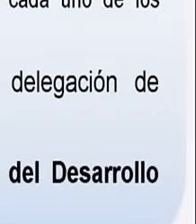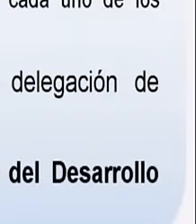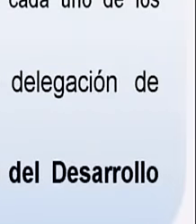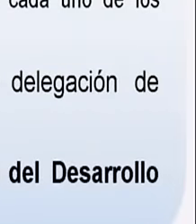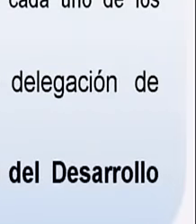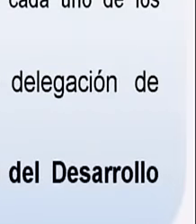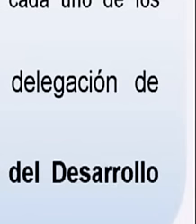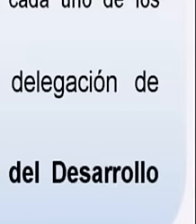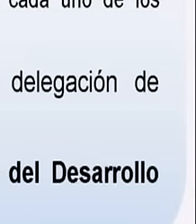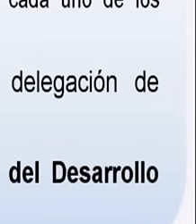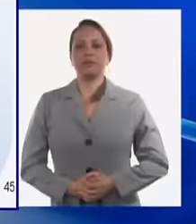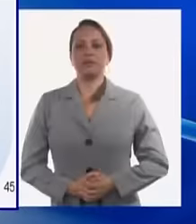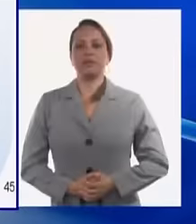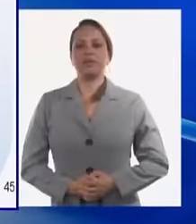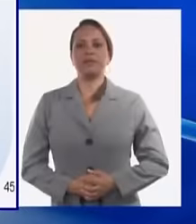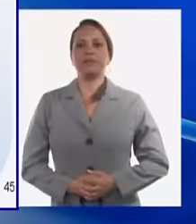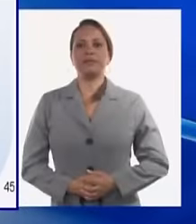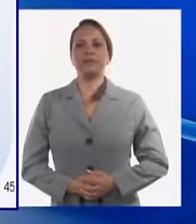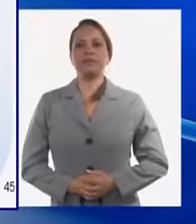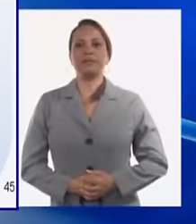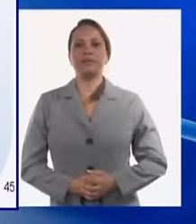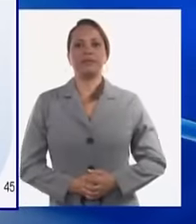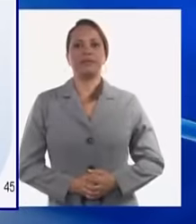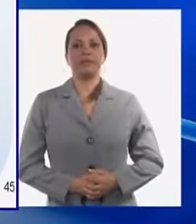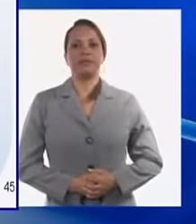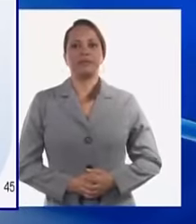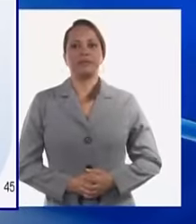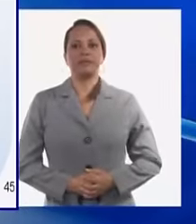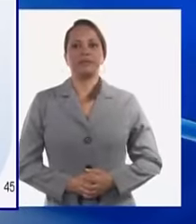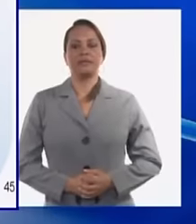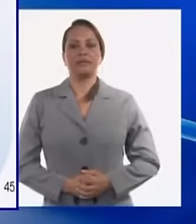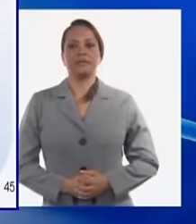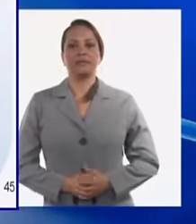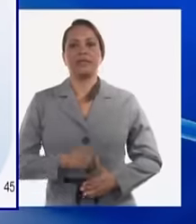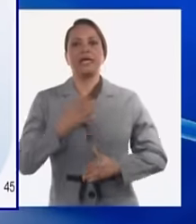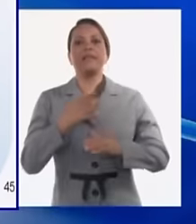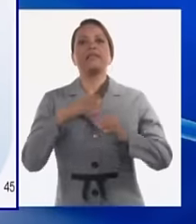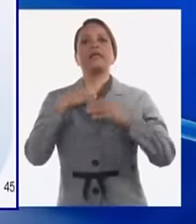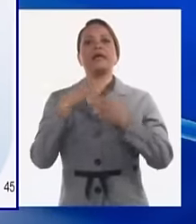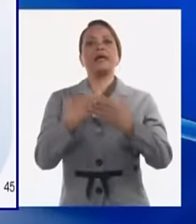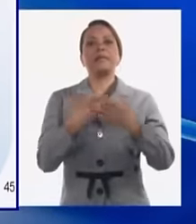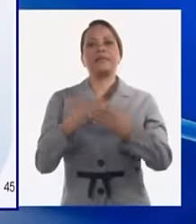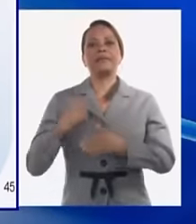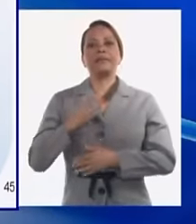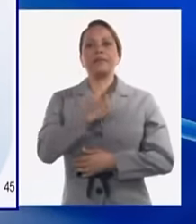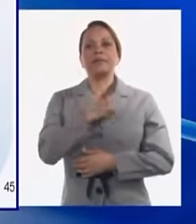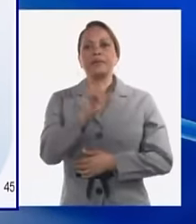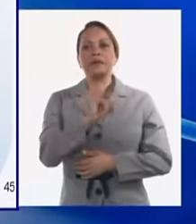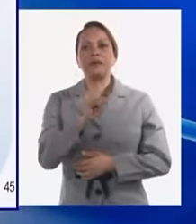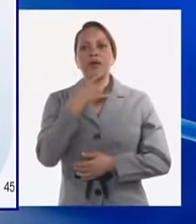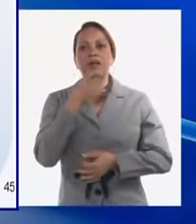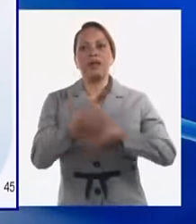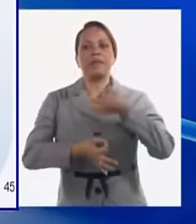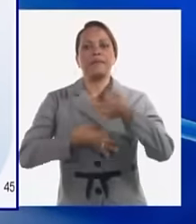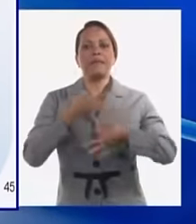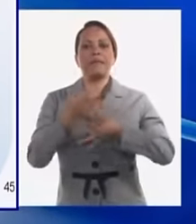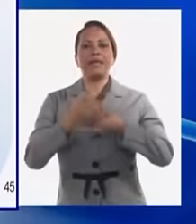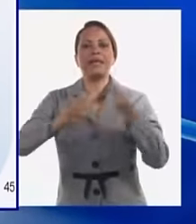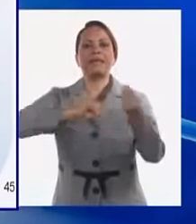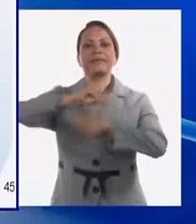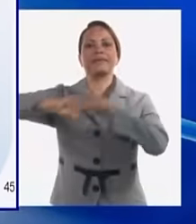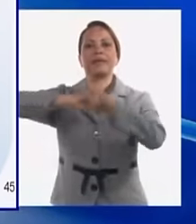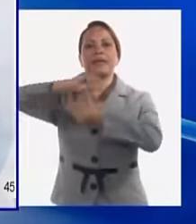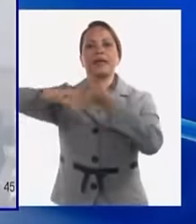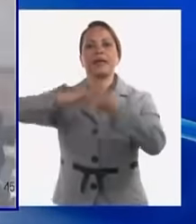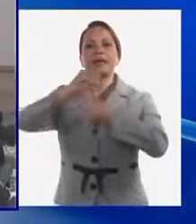de descentralización territorial de competencia hablé nada más de las MIPIME pero también hablábamos de la transformación